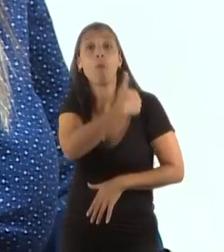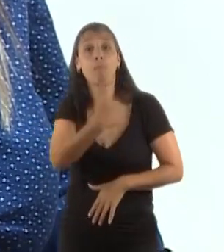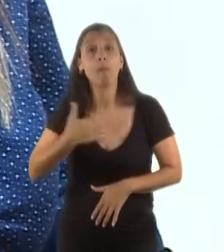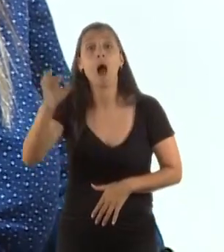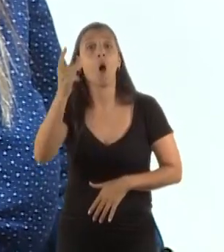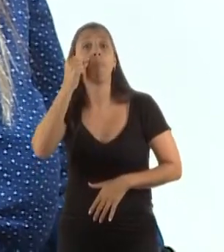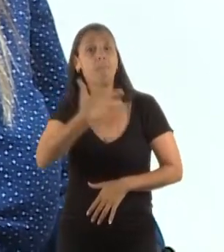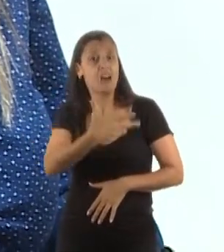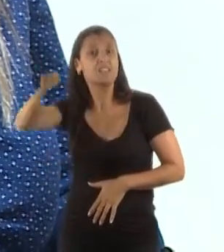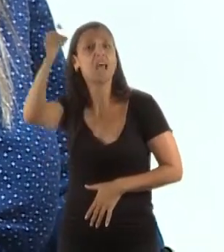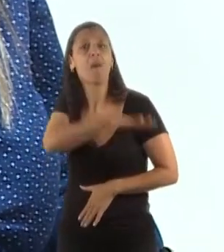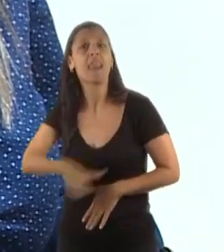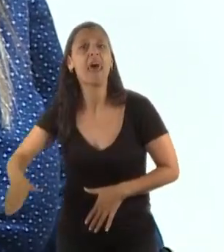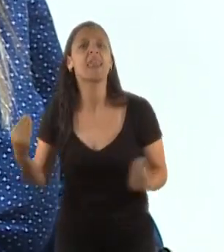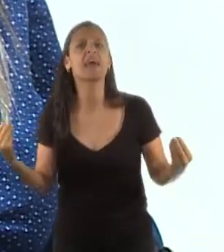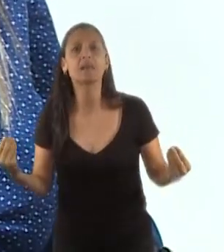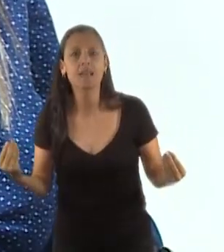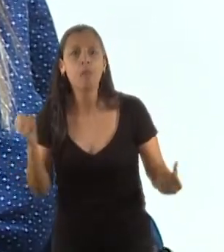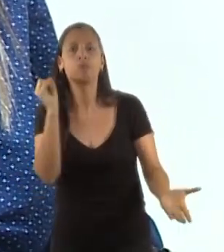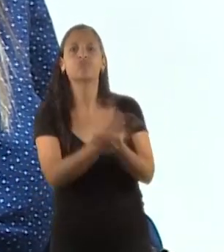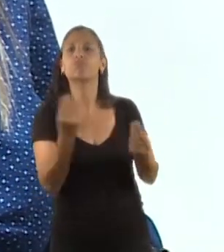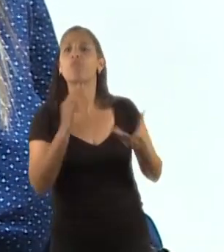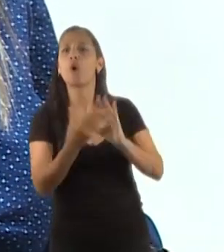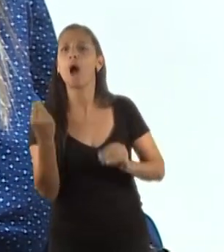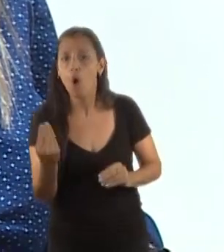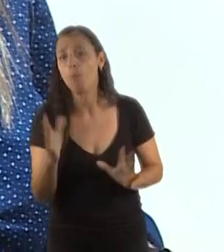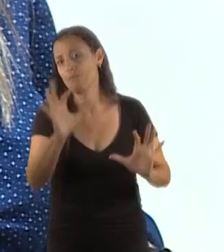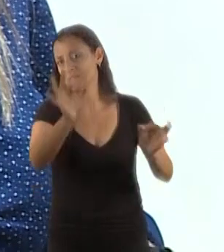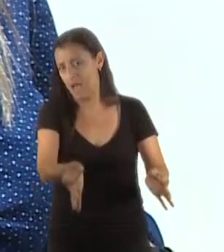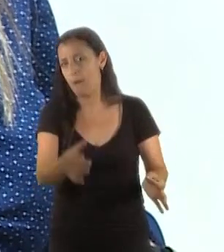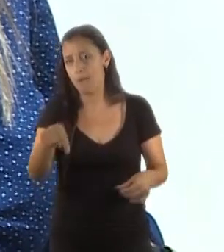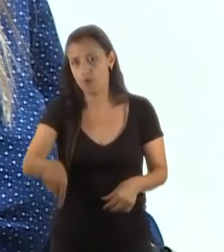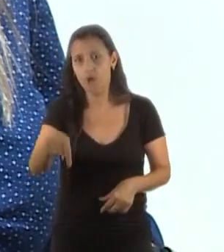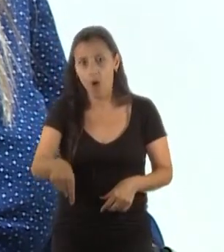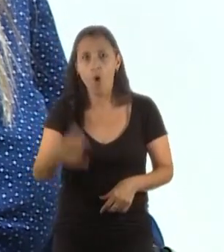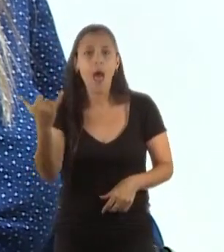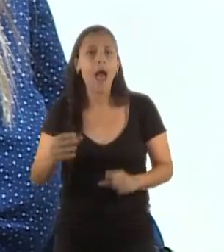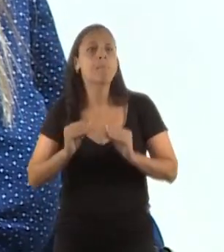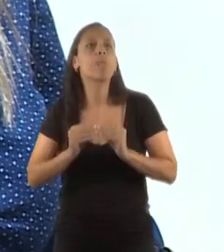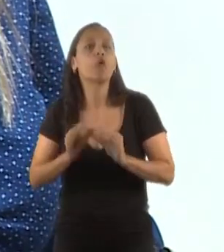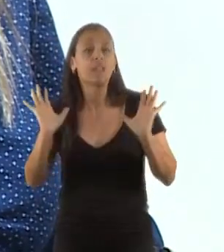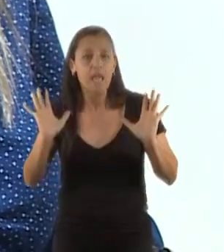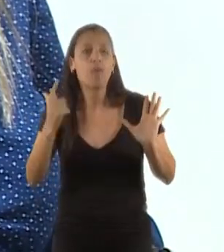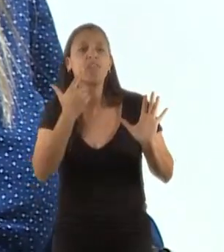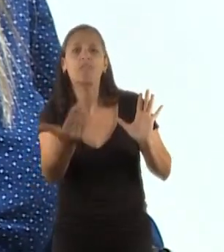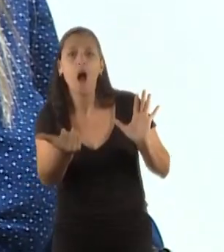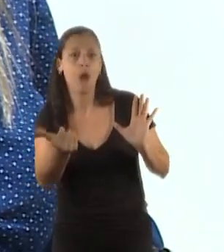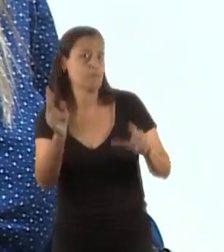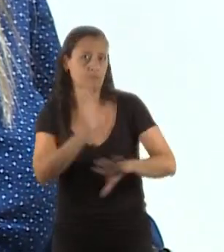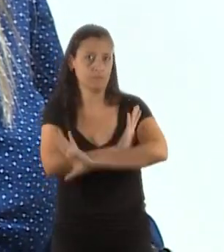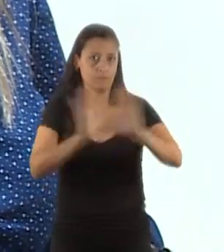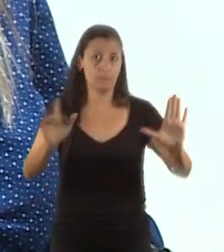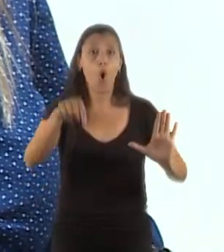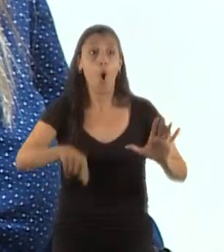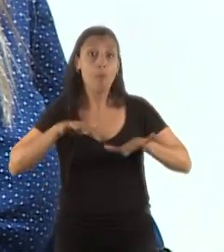asistan con menores a las movilizaciones, sobre todo teniendo en cuenta que tal vez la explicación pueda servir a modo de prevención en la